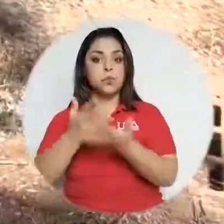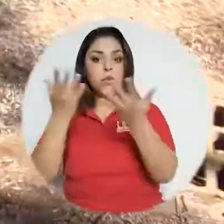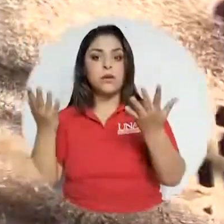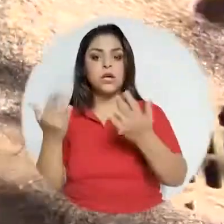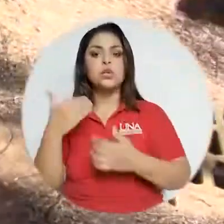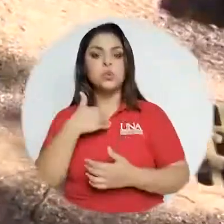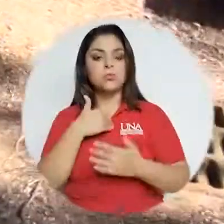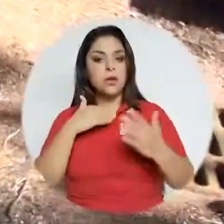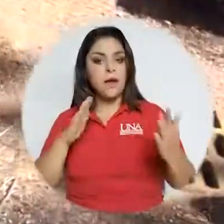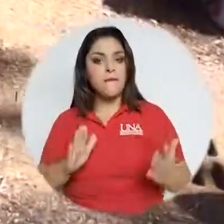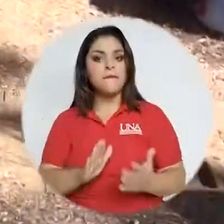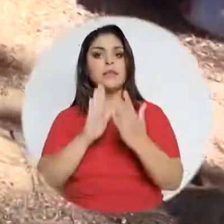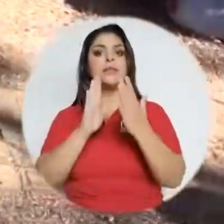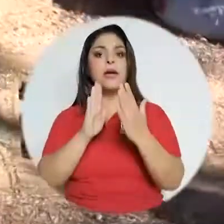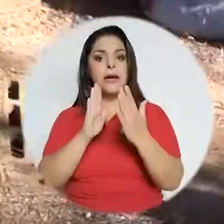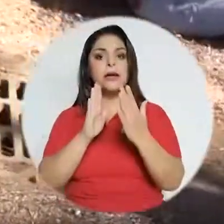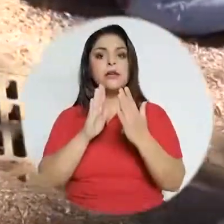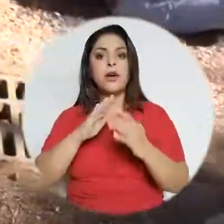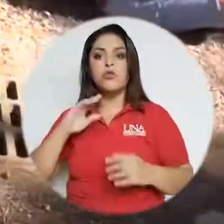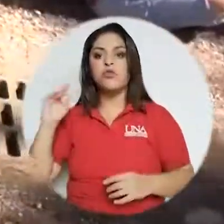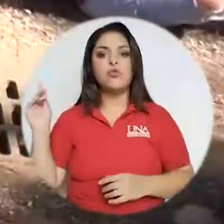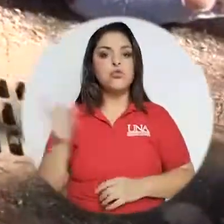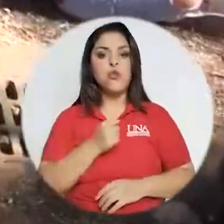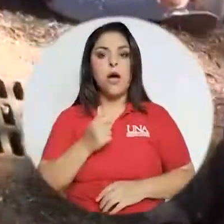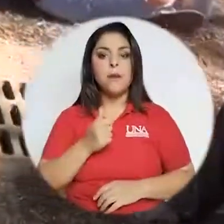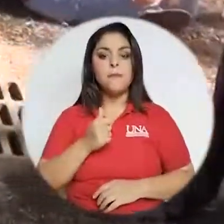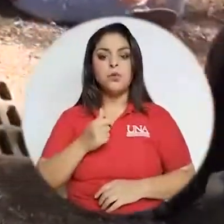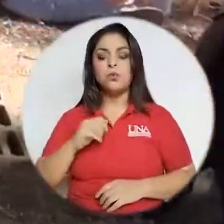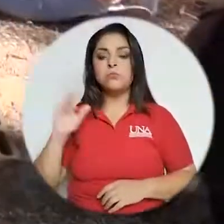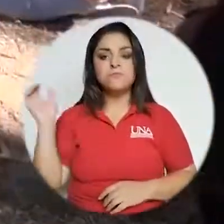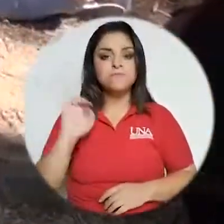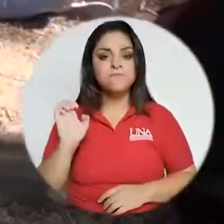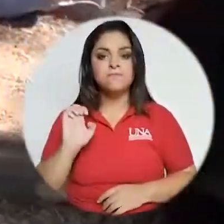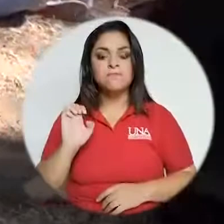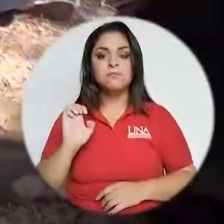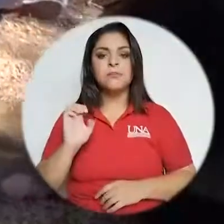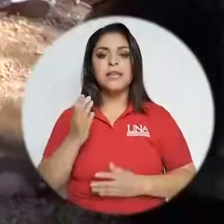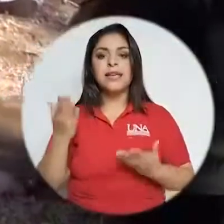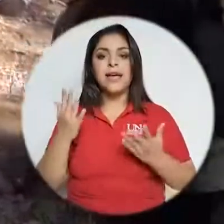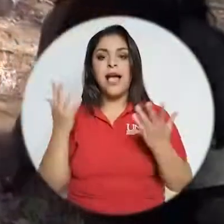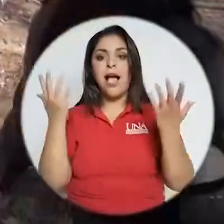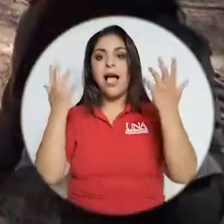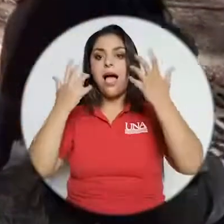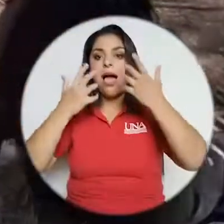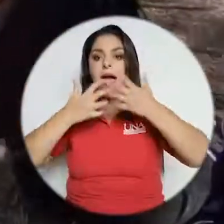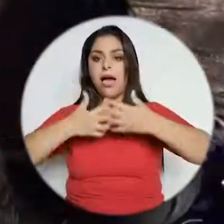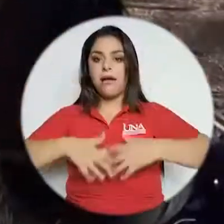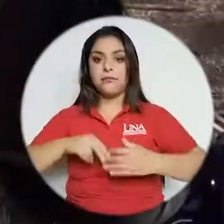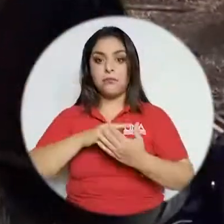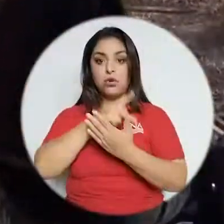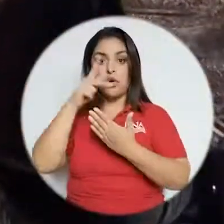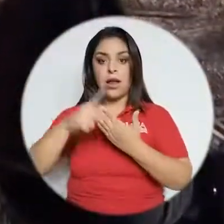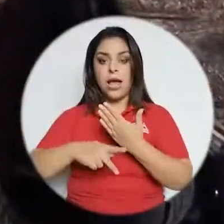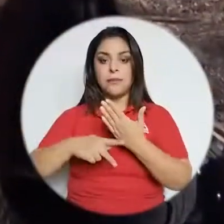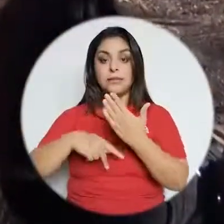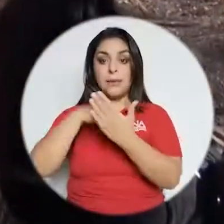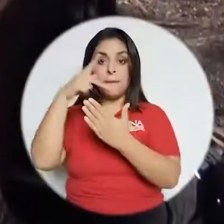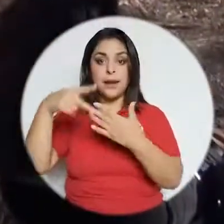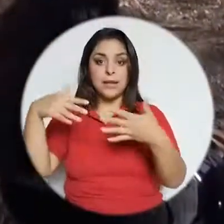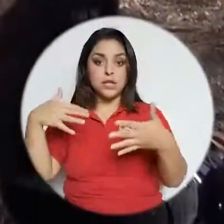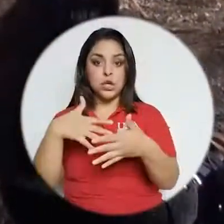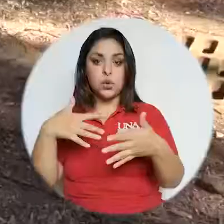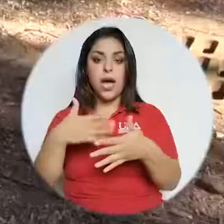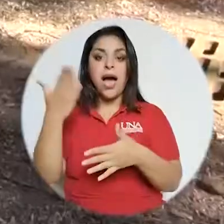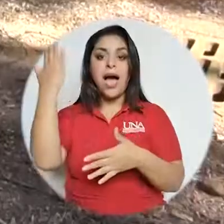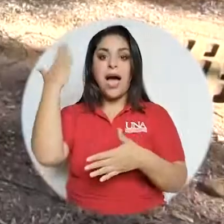universidades públicas pues tuvimos que enfrentar de manera rápida, emergente la adaptación de